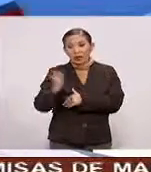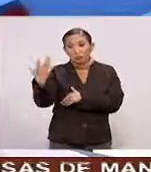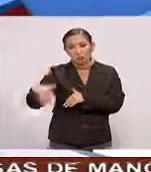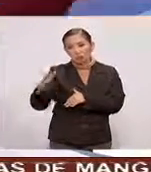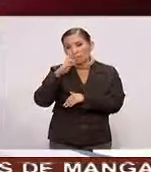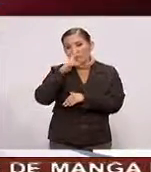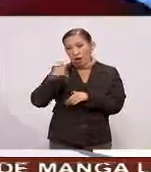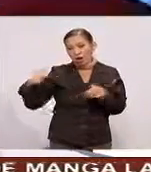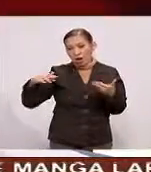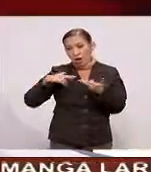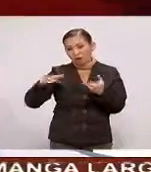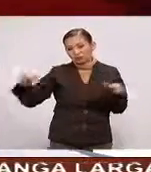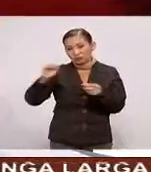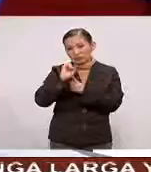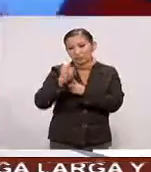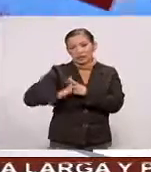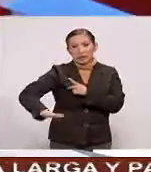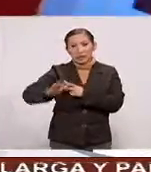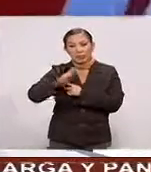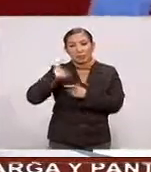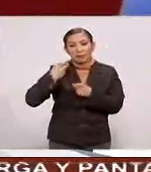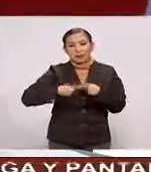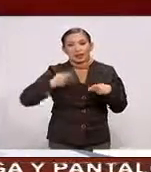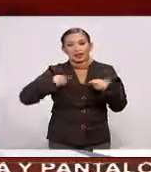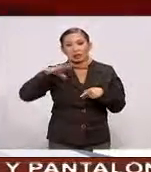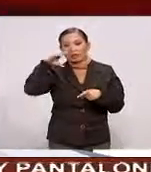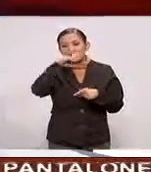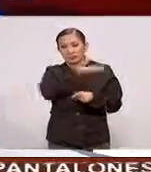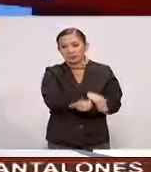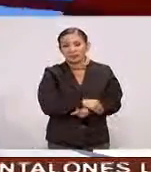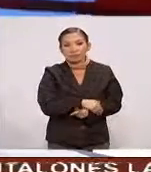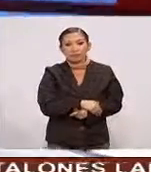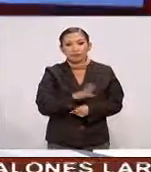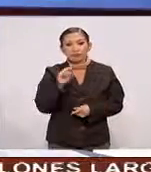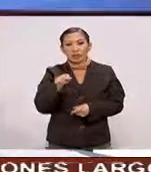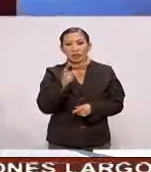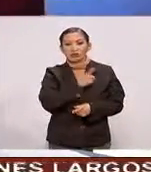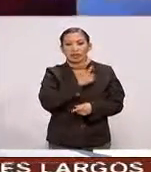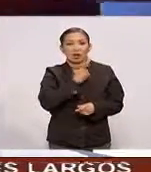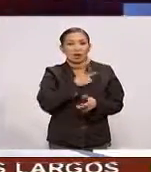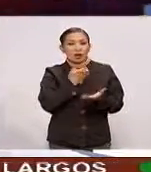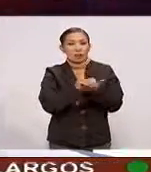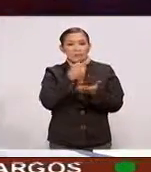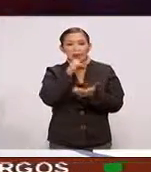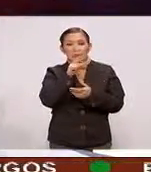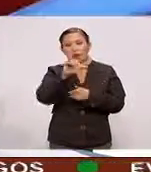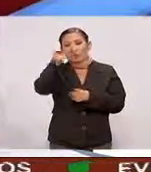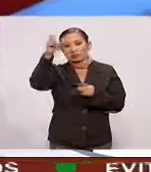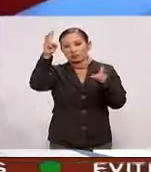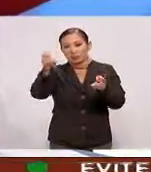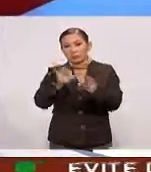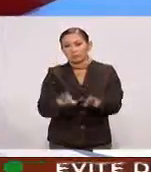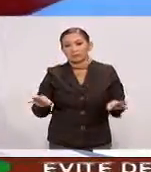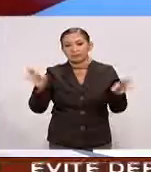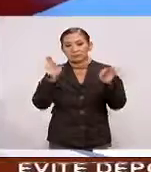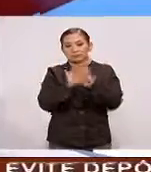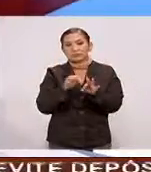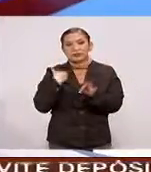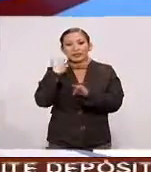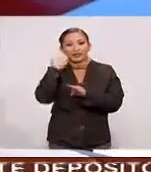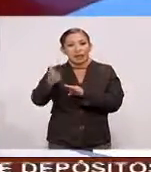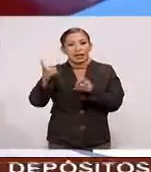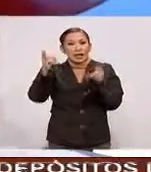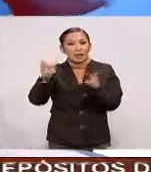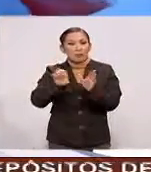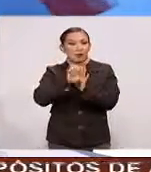búsqueda De mejorar Las circunstancias Y las condiciones De la ciudadanía cubana No solo en la parte económica Sino también En otros temas importantísimos Que se pretenden